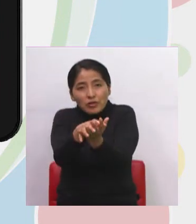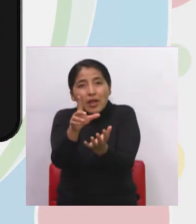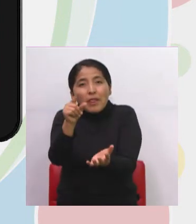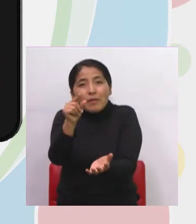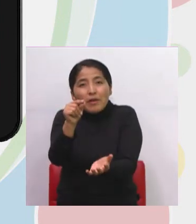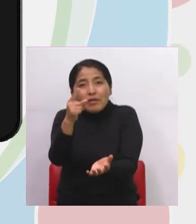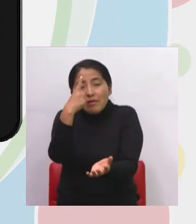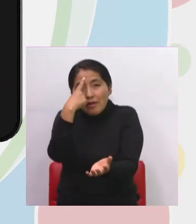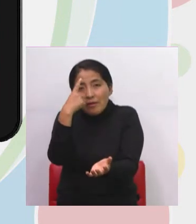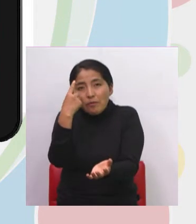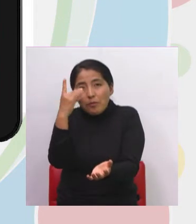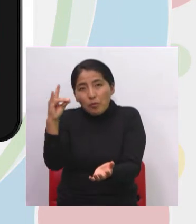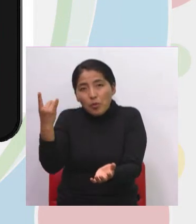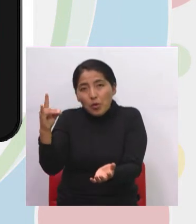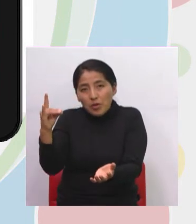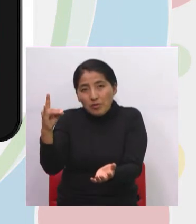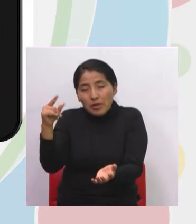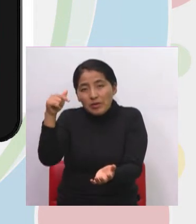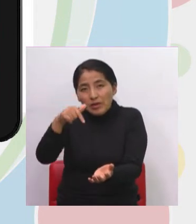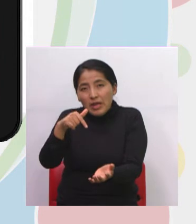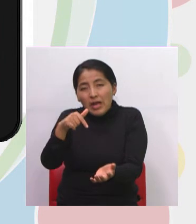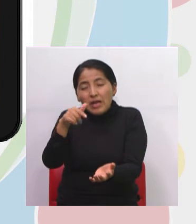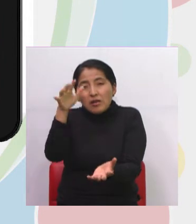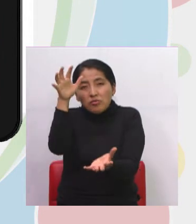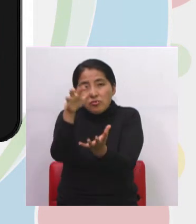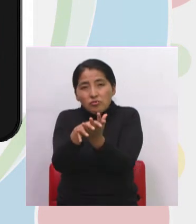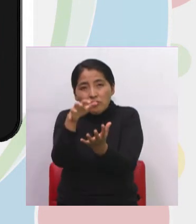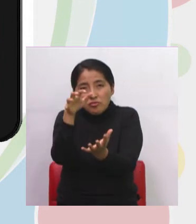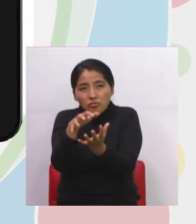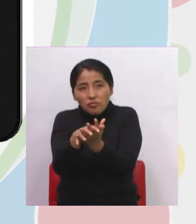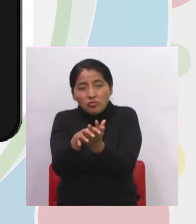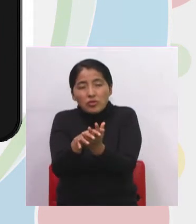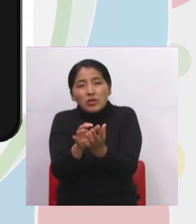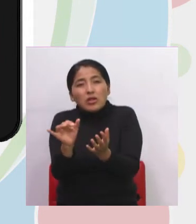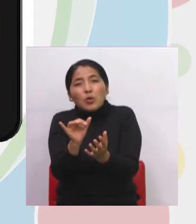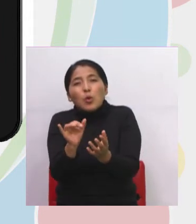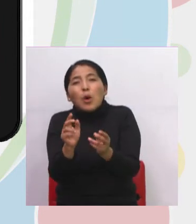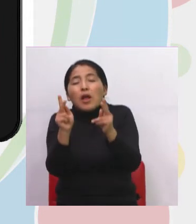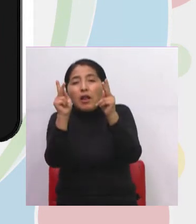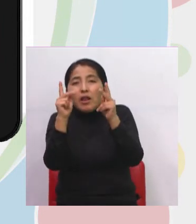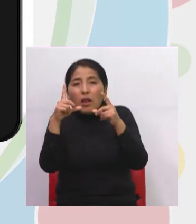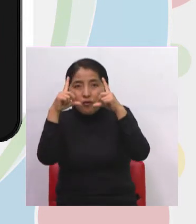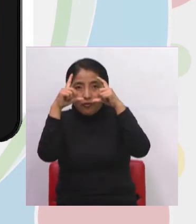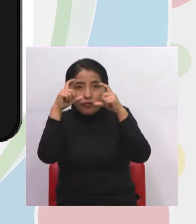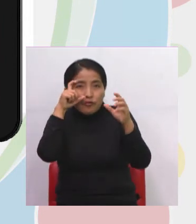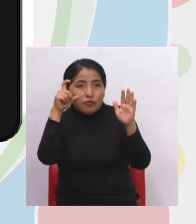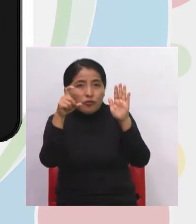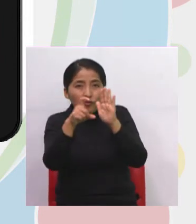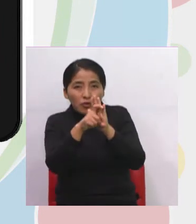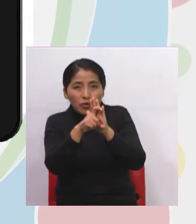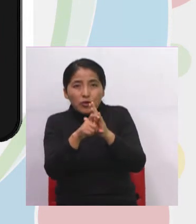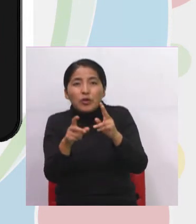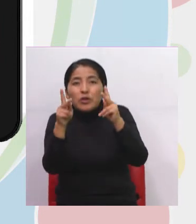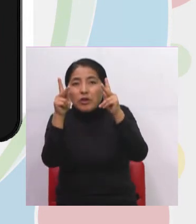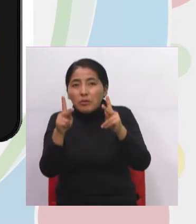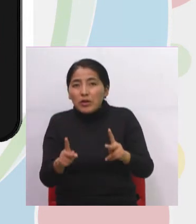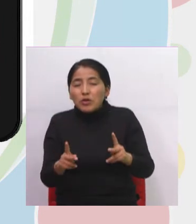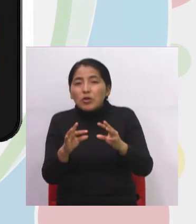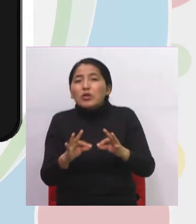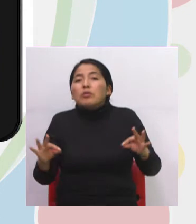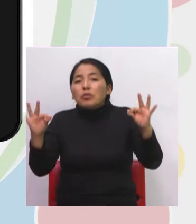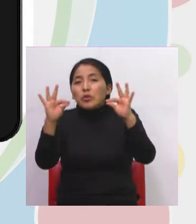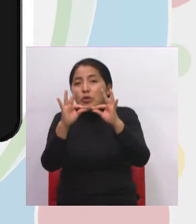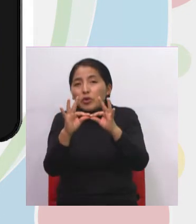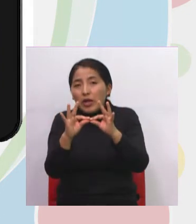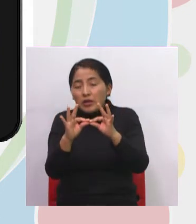imágenes, ustedes pueden ir observando que son personajes importantes que han marcado historia en